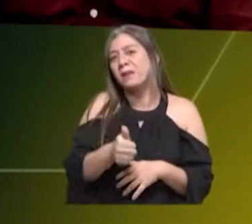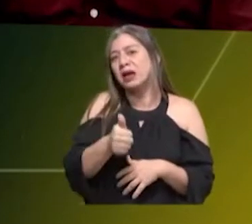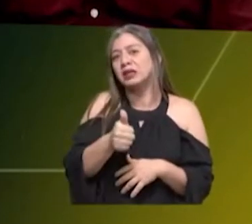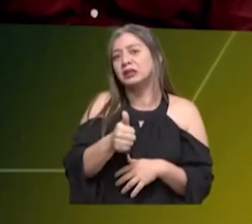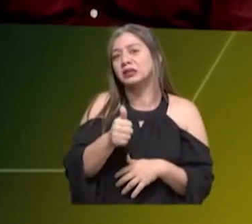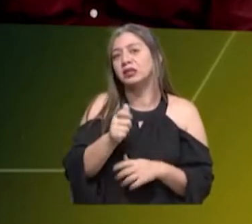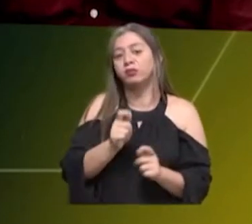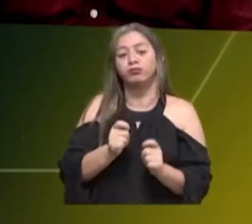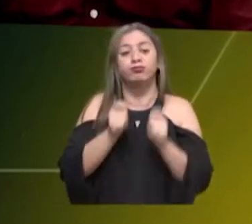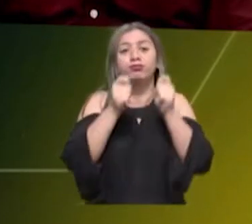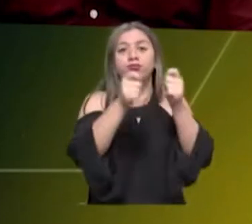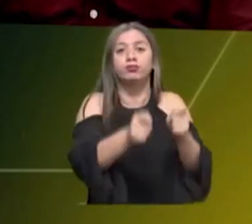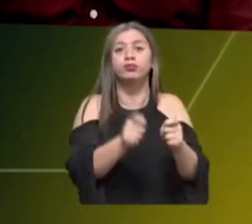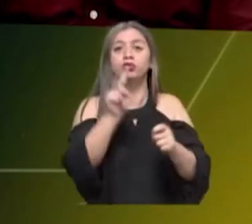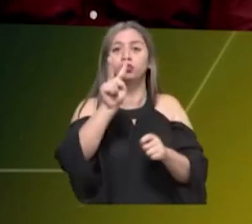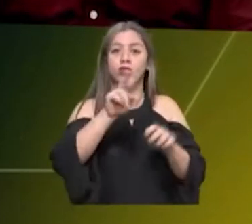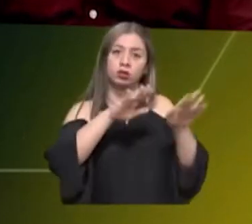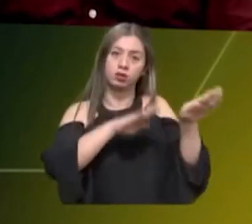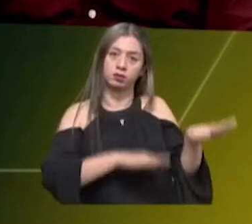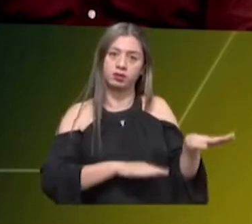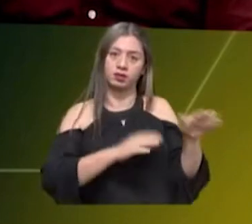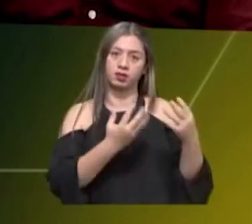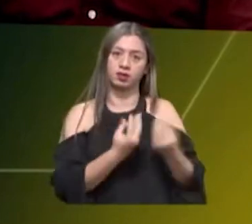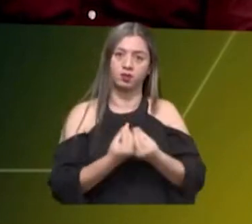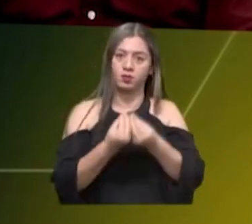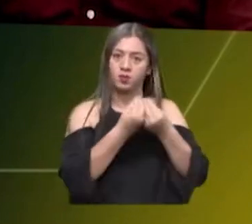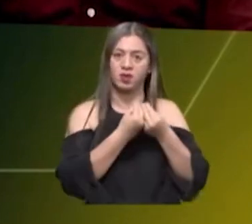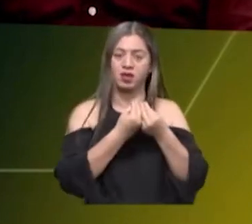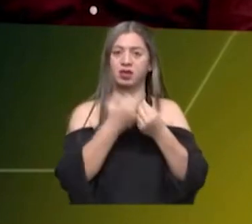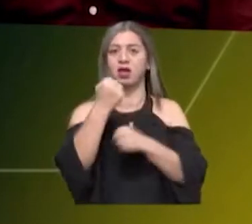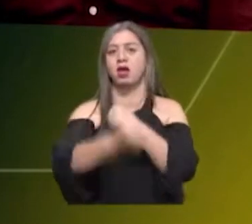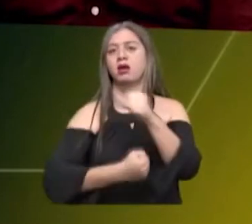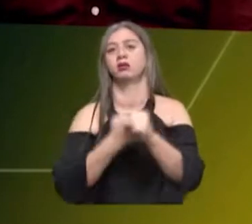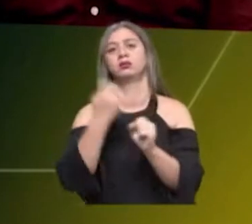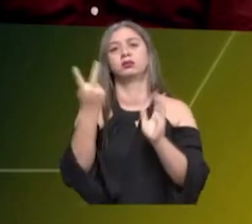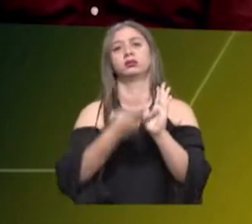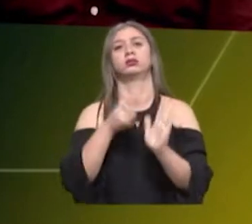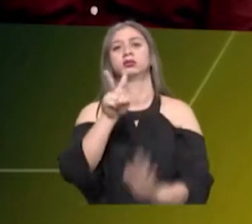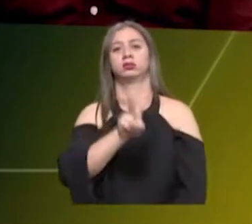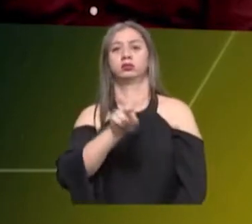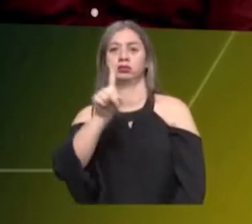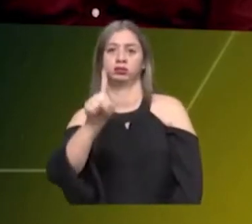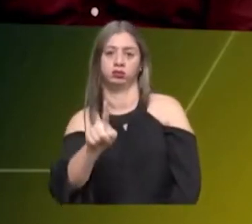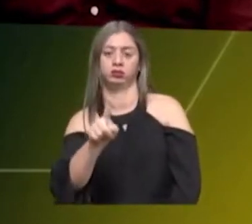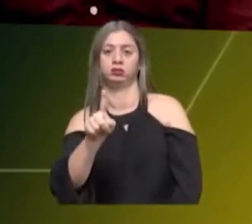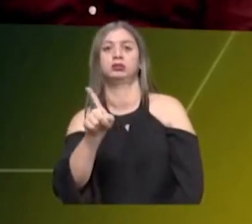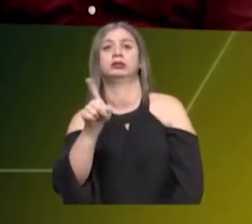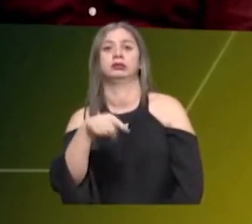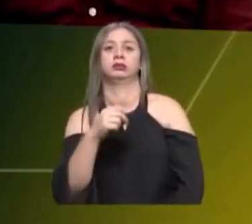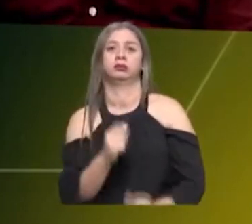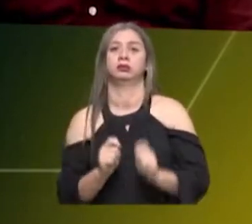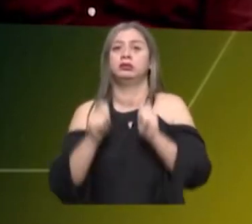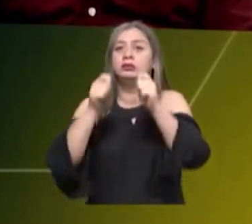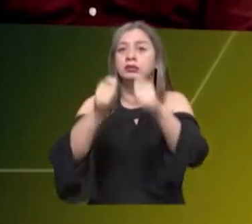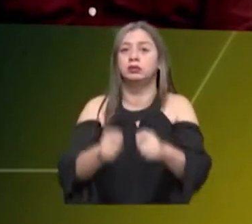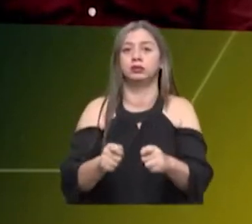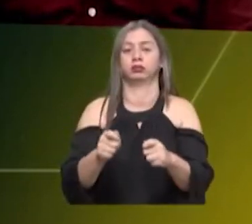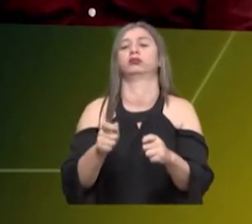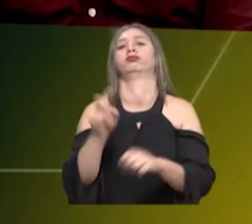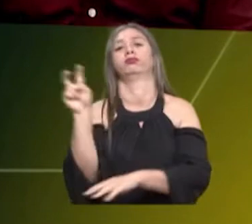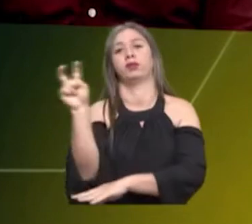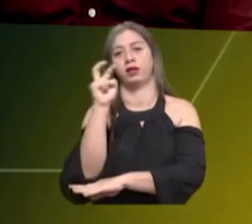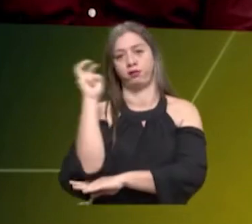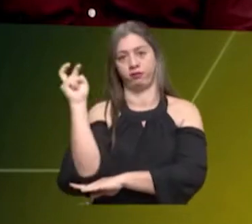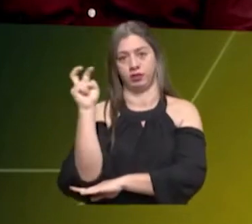designar sus dos representantes al Consejo Directivo para la Vigencia 2021, al igual que la designación para la revisoría fiscal de la Vigencia 2021.